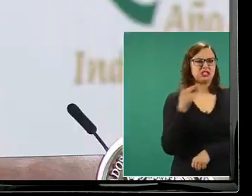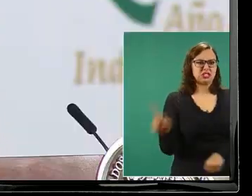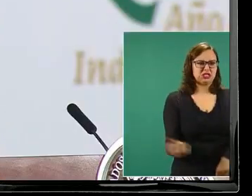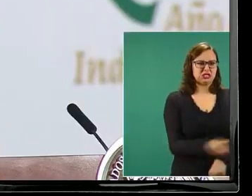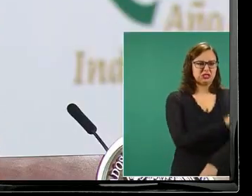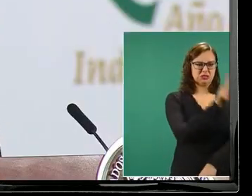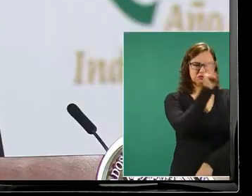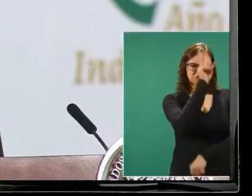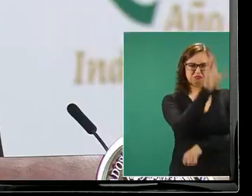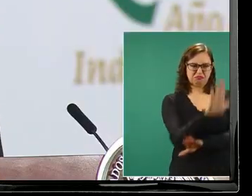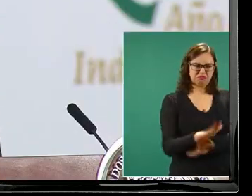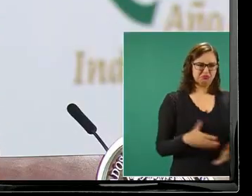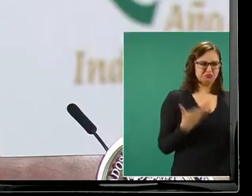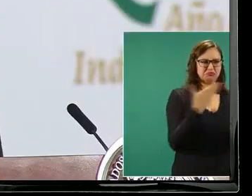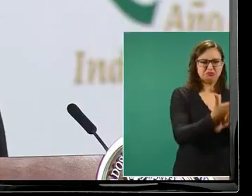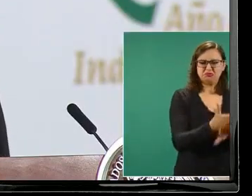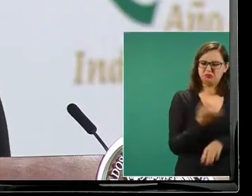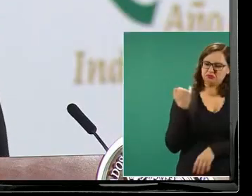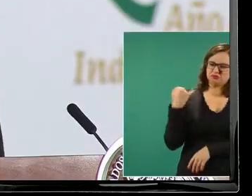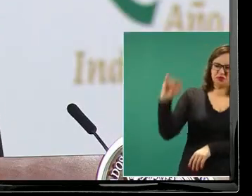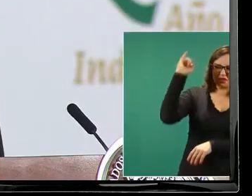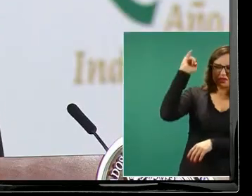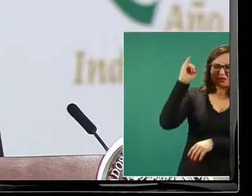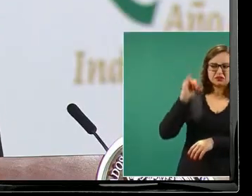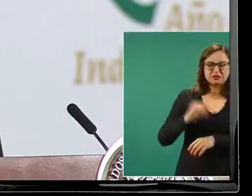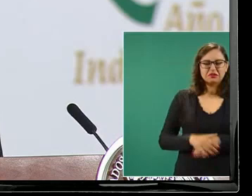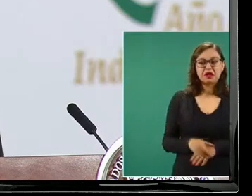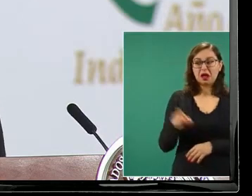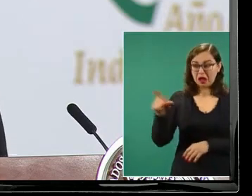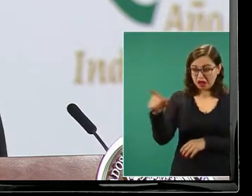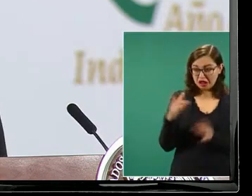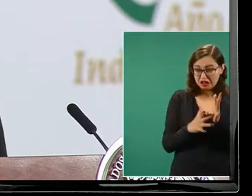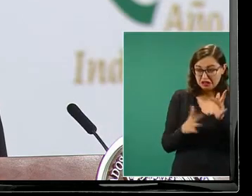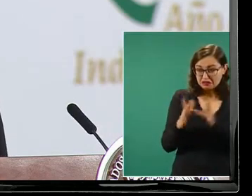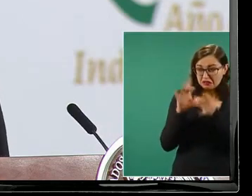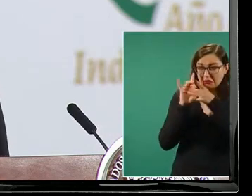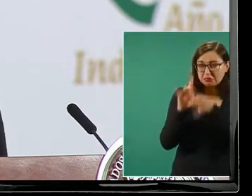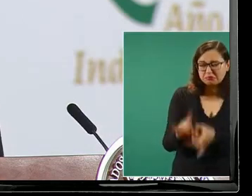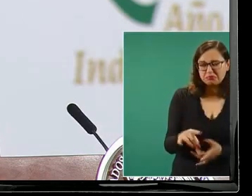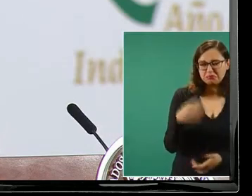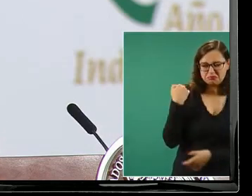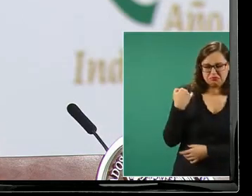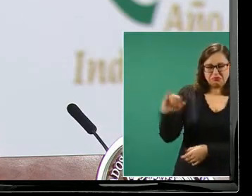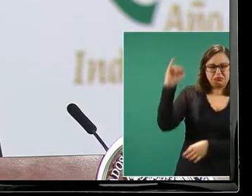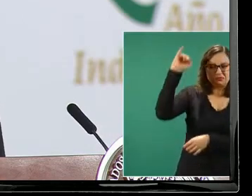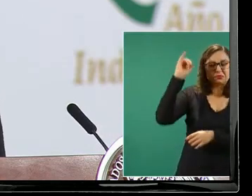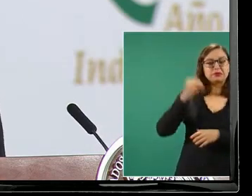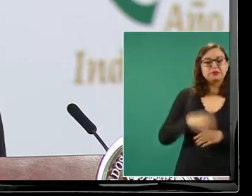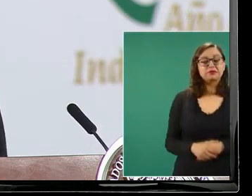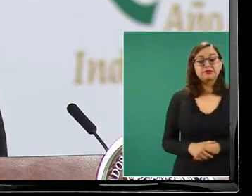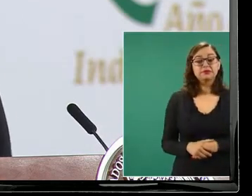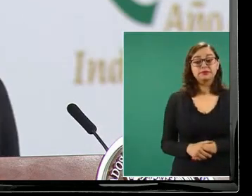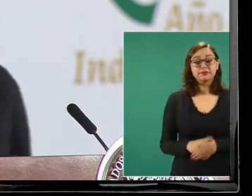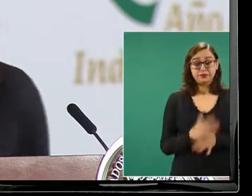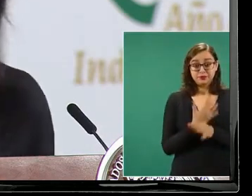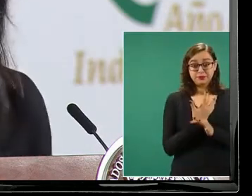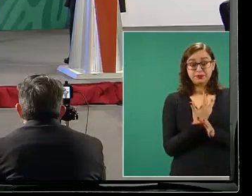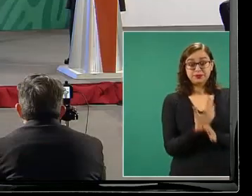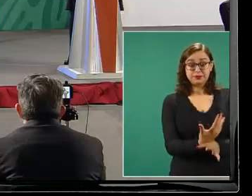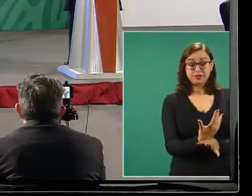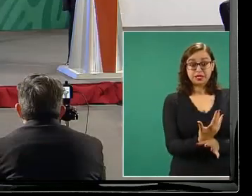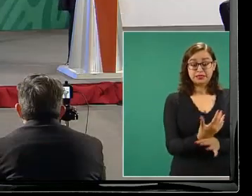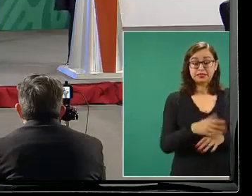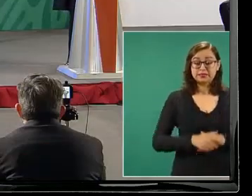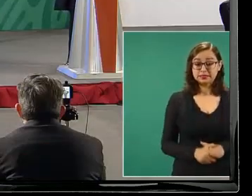cristiana puras patrañas dice Leonardo Kurchenko cierro cita así la objetividad del financiero